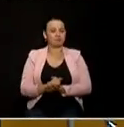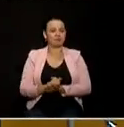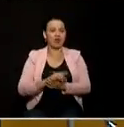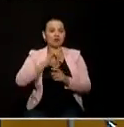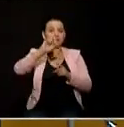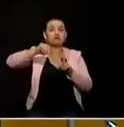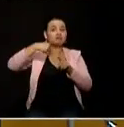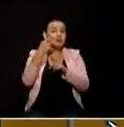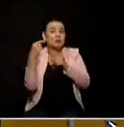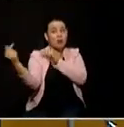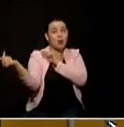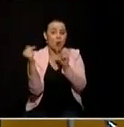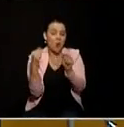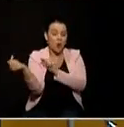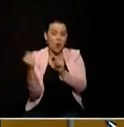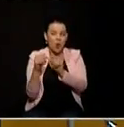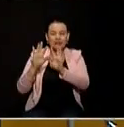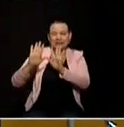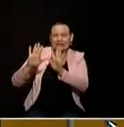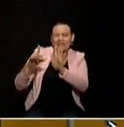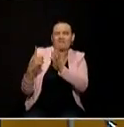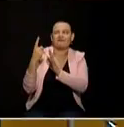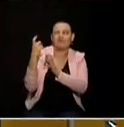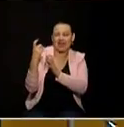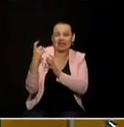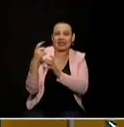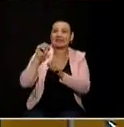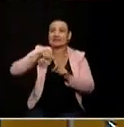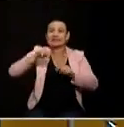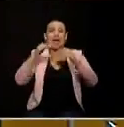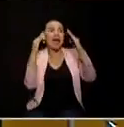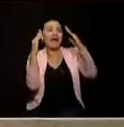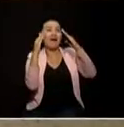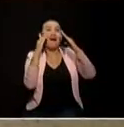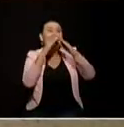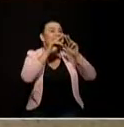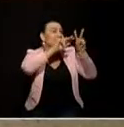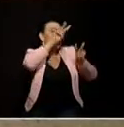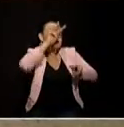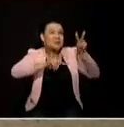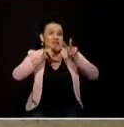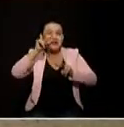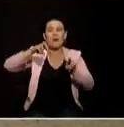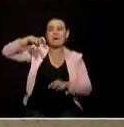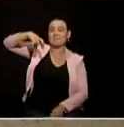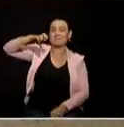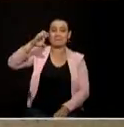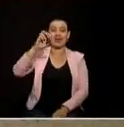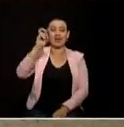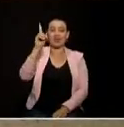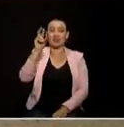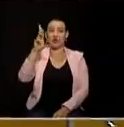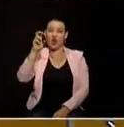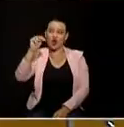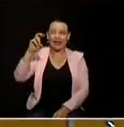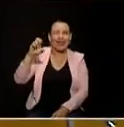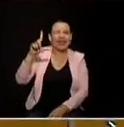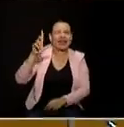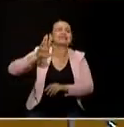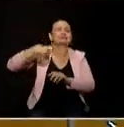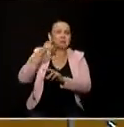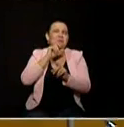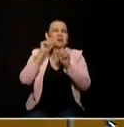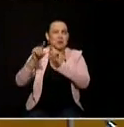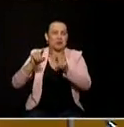debate las preguntas que les quedamos debiendo sobre la casa museo pero en el gómez ahí ya tienen tiempo de irse preparando a ustedes en sus hogares